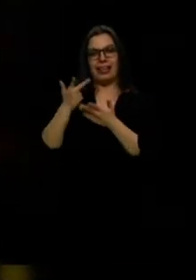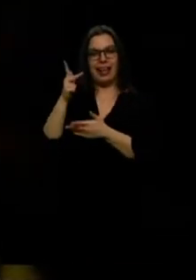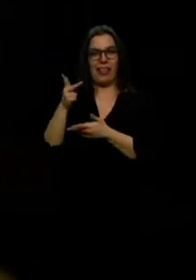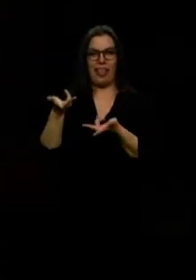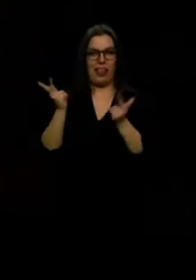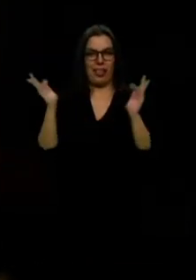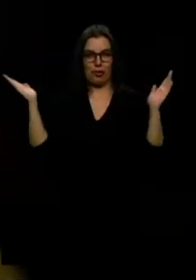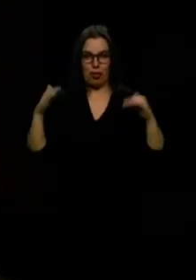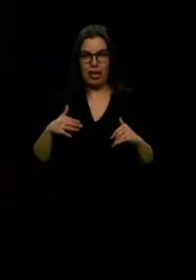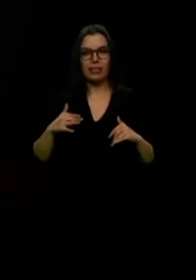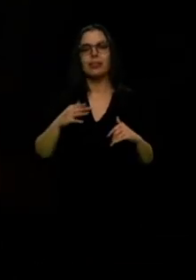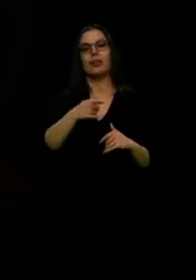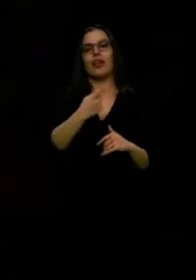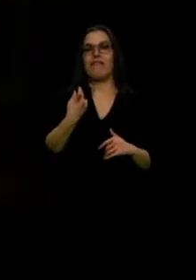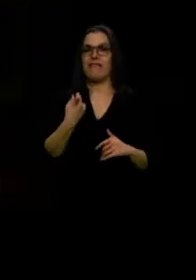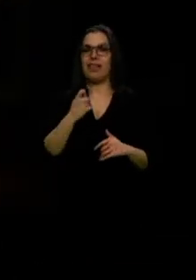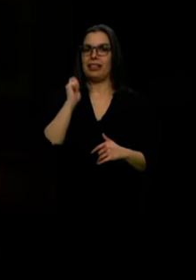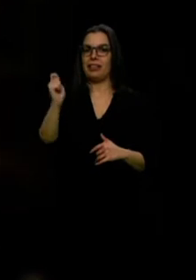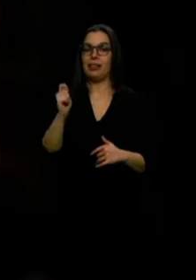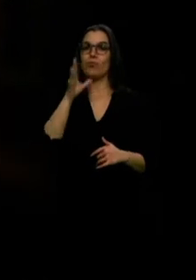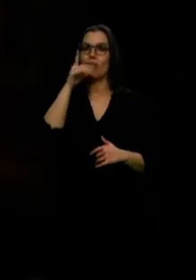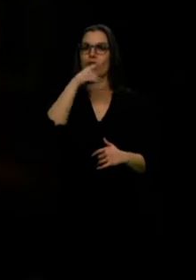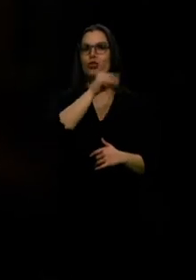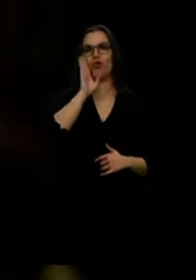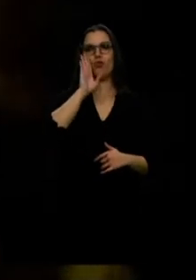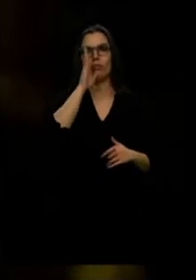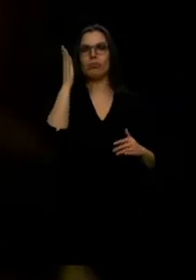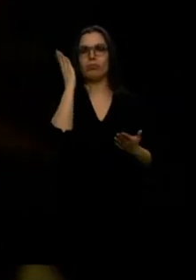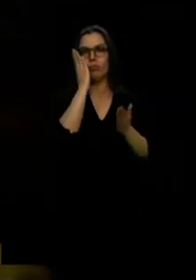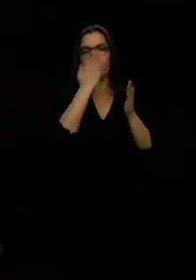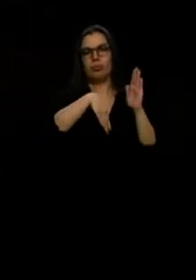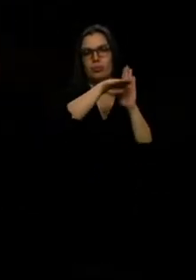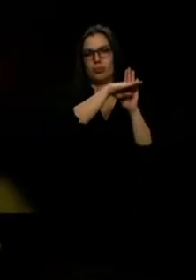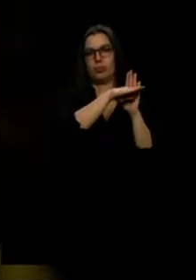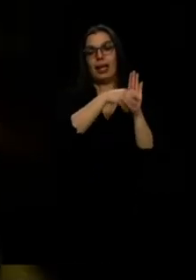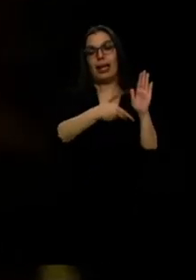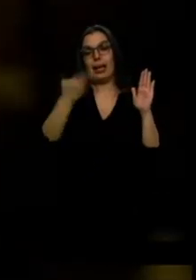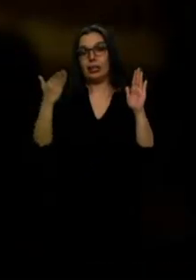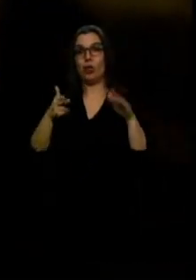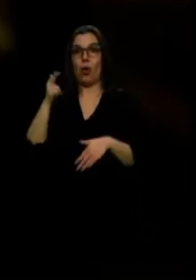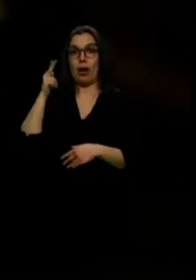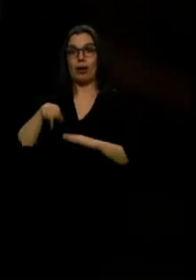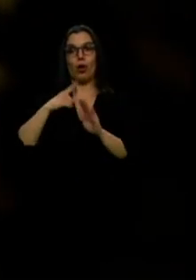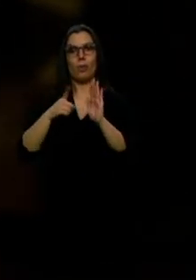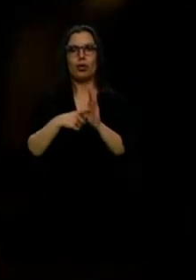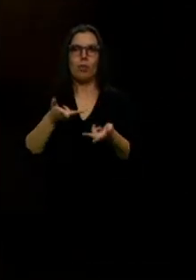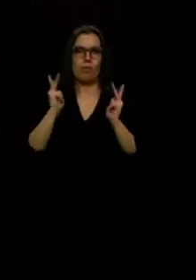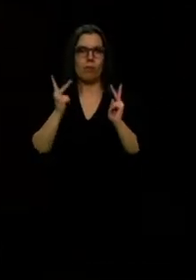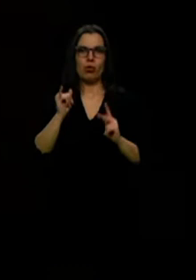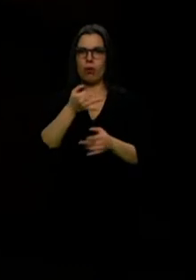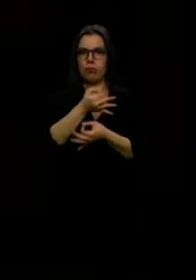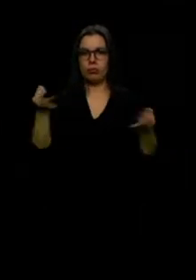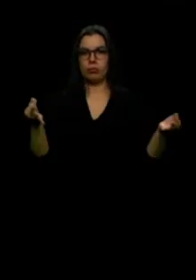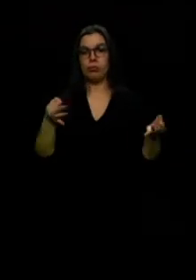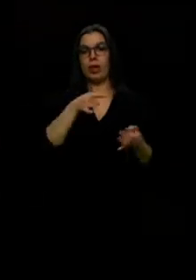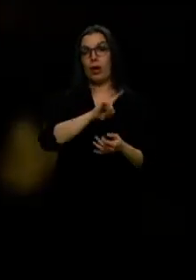cargos por tenencia ilícita de armas. Sí tenía en regla y con permiso el resto. Siete armas en total. El hombre de 26 años, único detenido hasta el